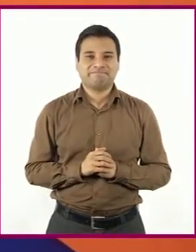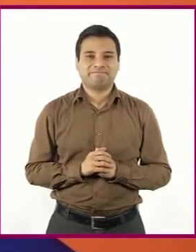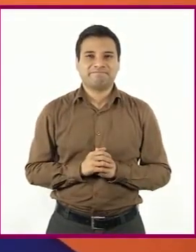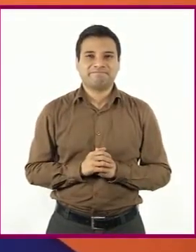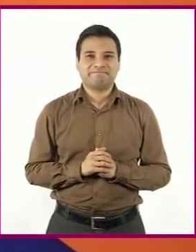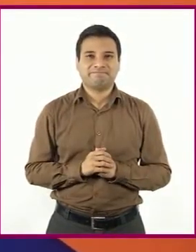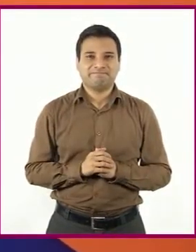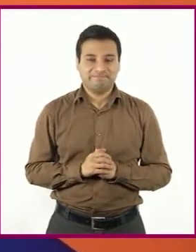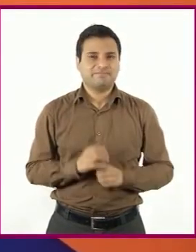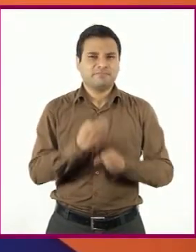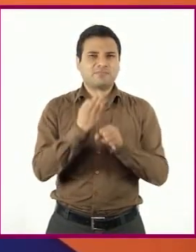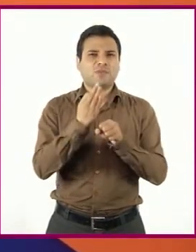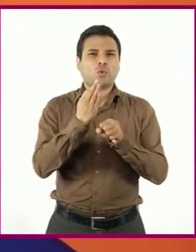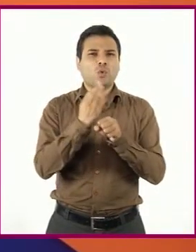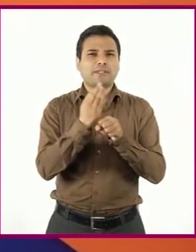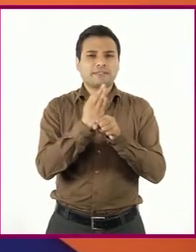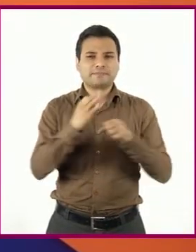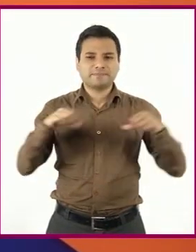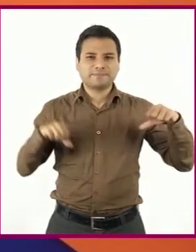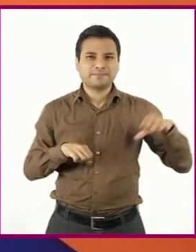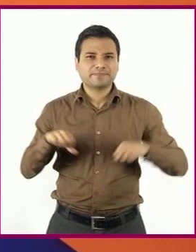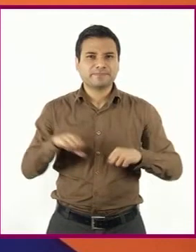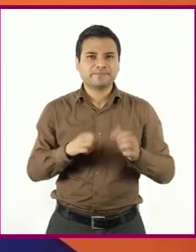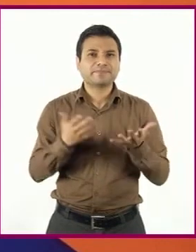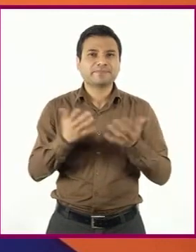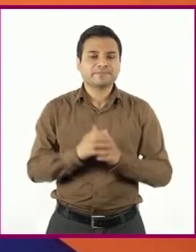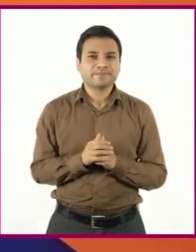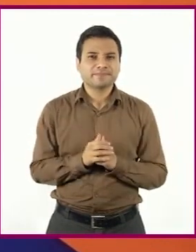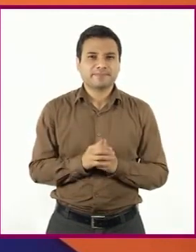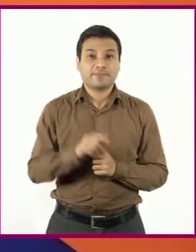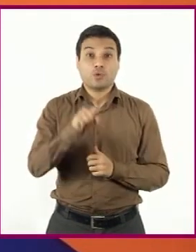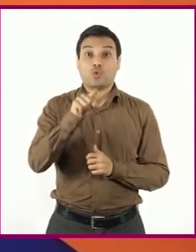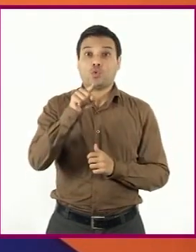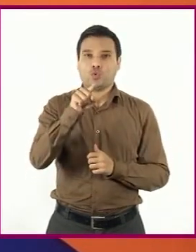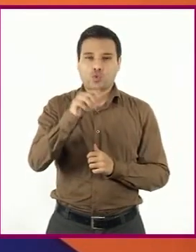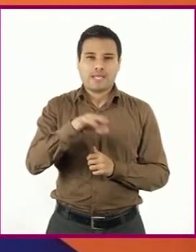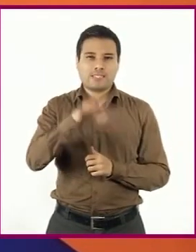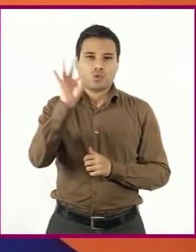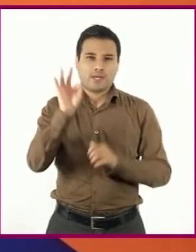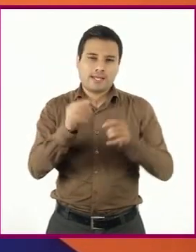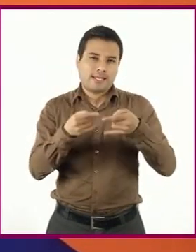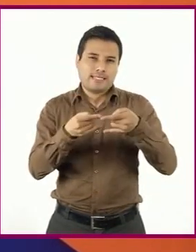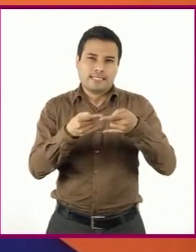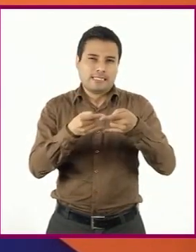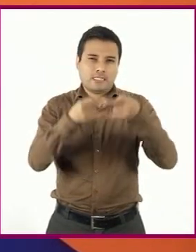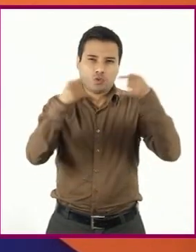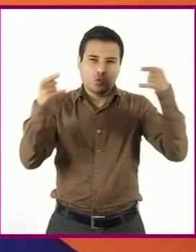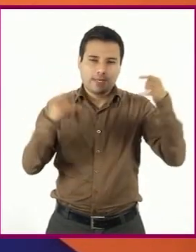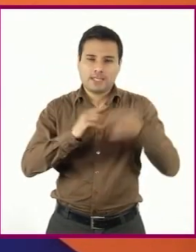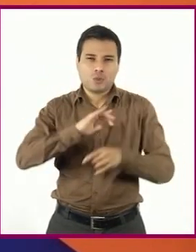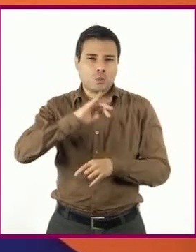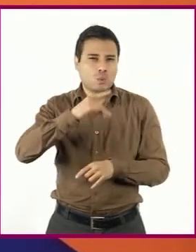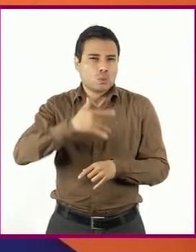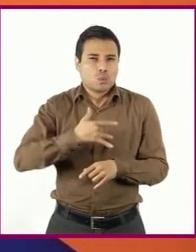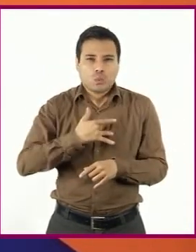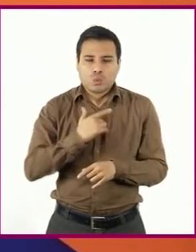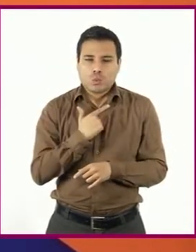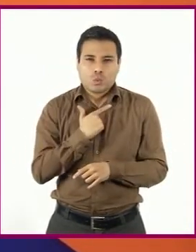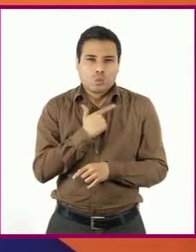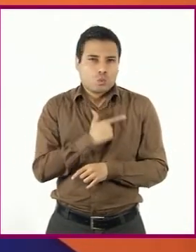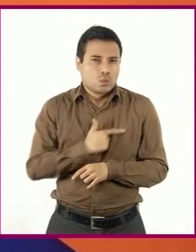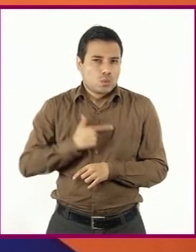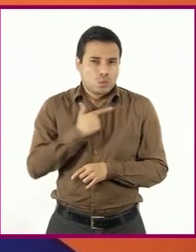El reto de la sesión es que identifiquen y elijan un acontecimiento significativo en su vida o una